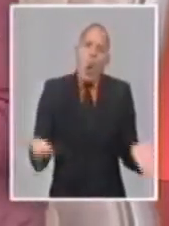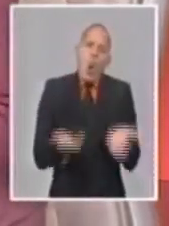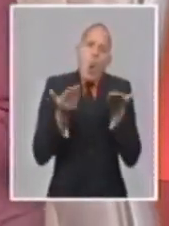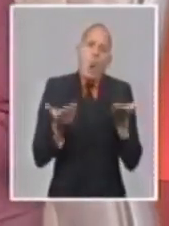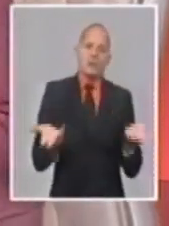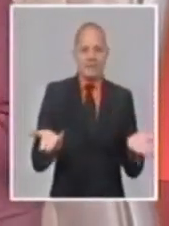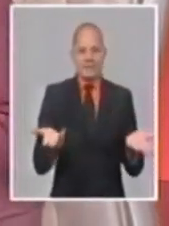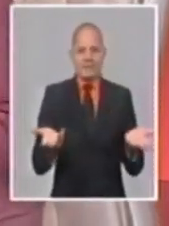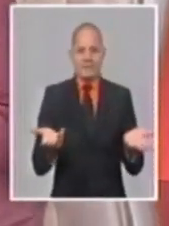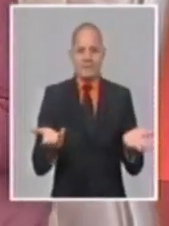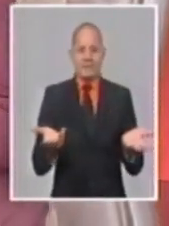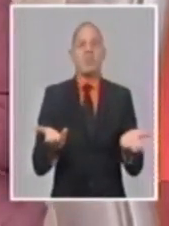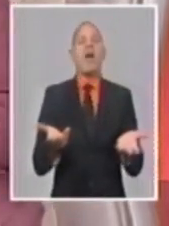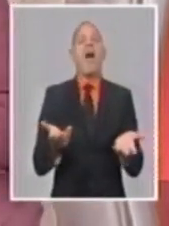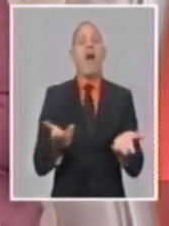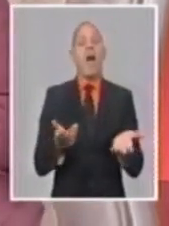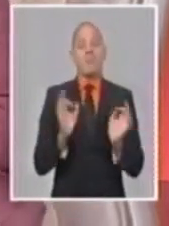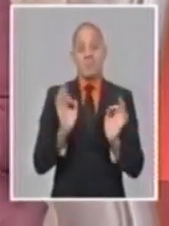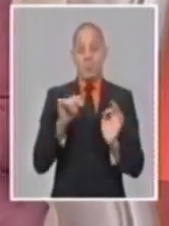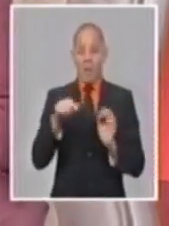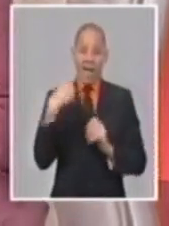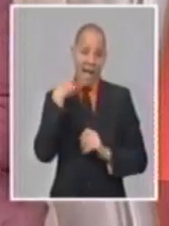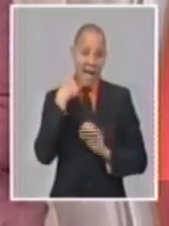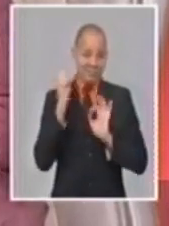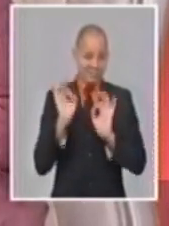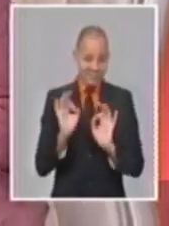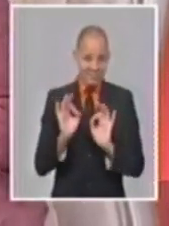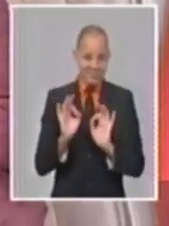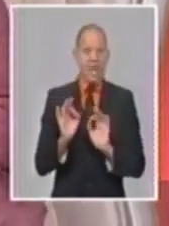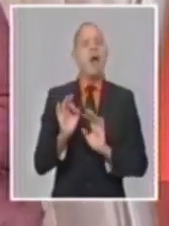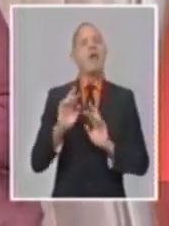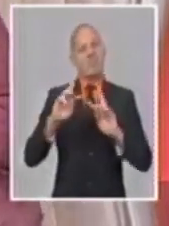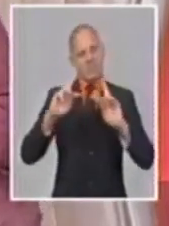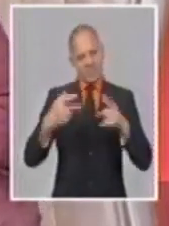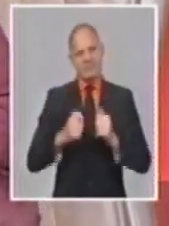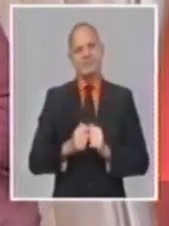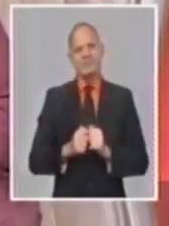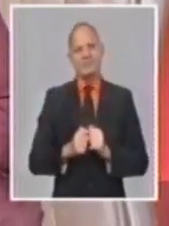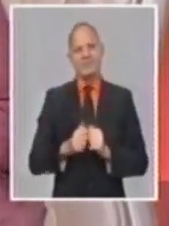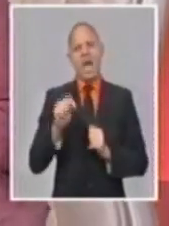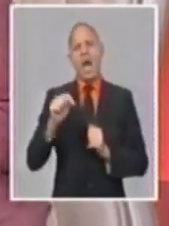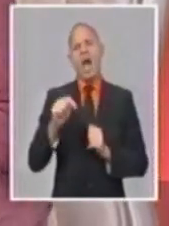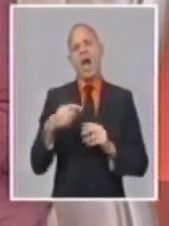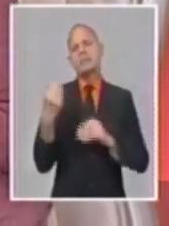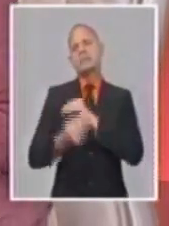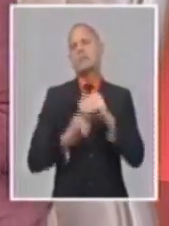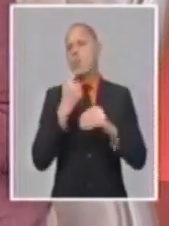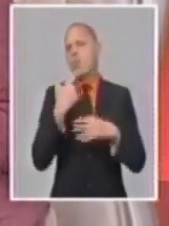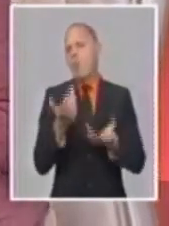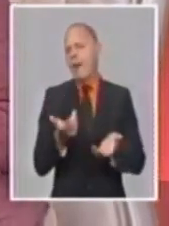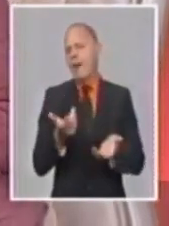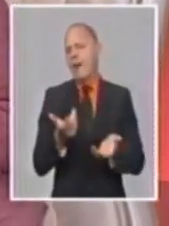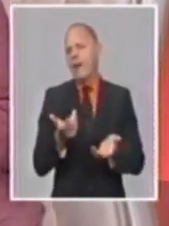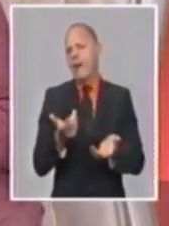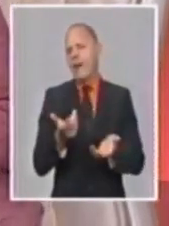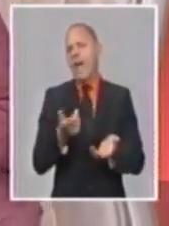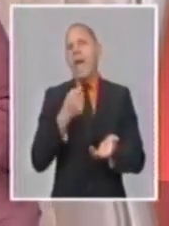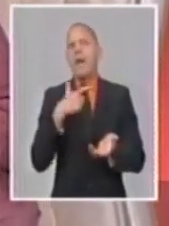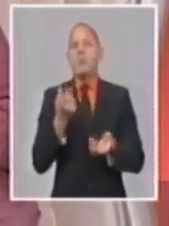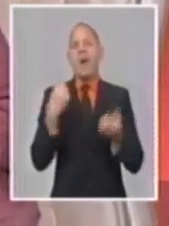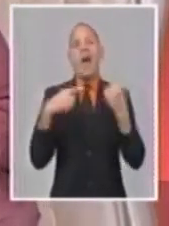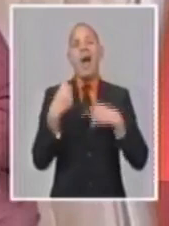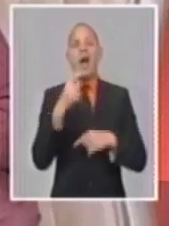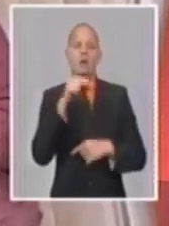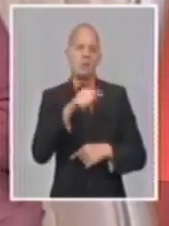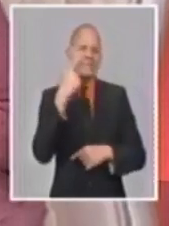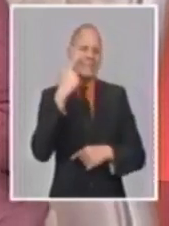de las finanzas internas del país, se produce una transformación importante en